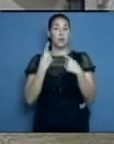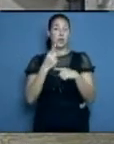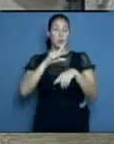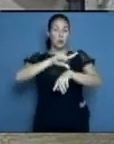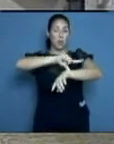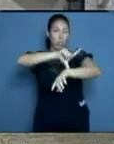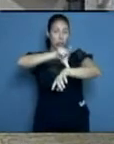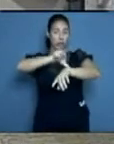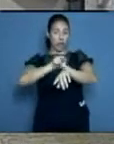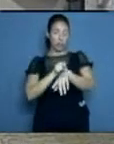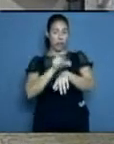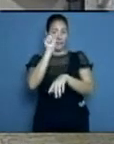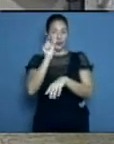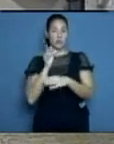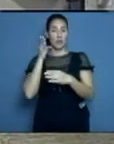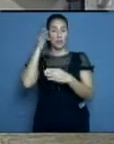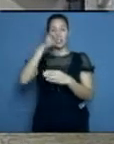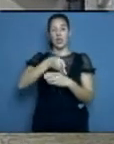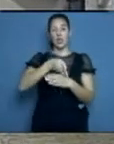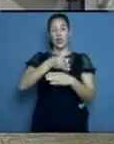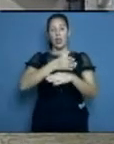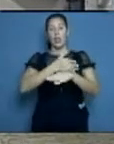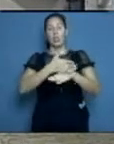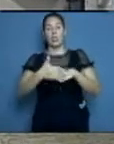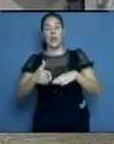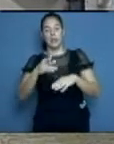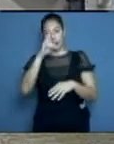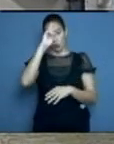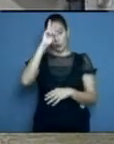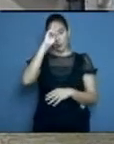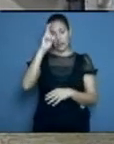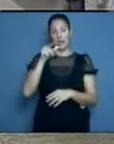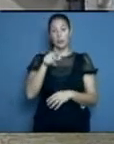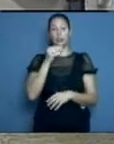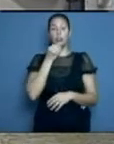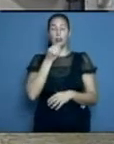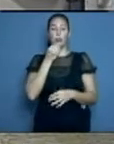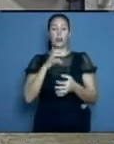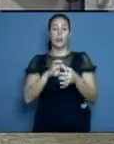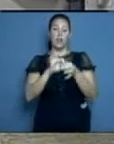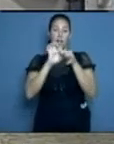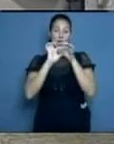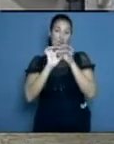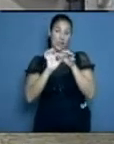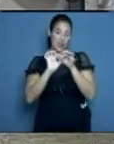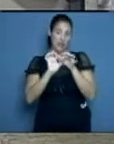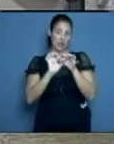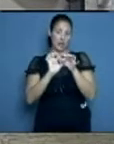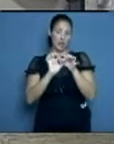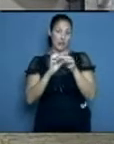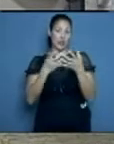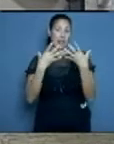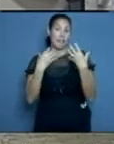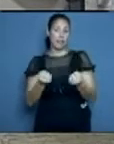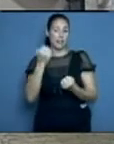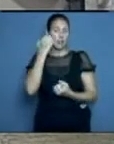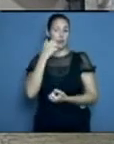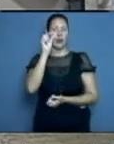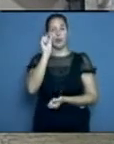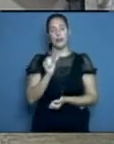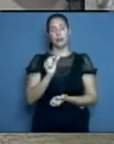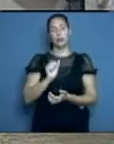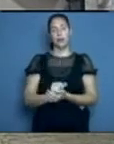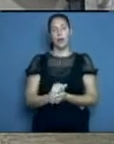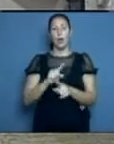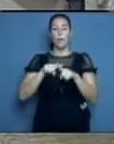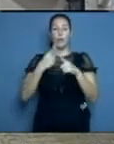intensivo tiene un alto riesgo de fallecer, eso es incuestionable. Y entonces la idea fundamental es